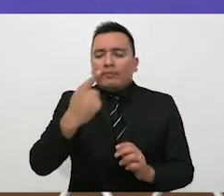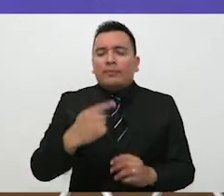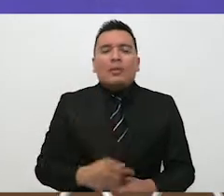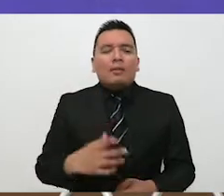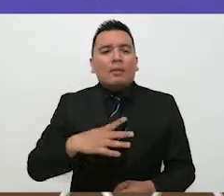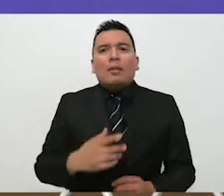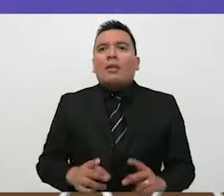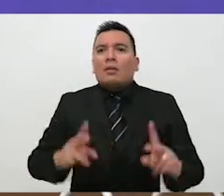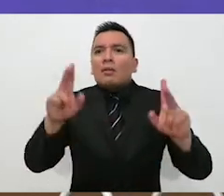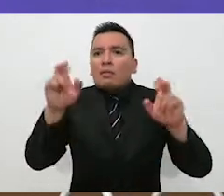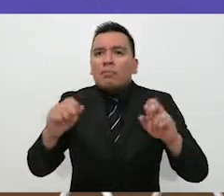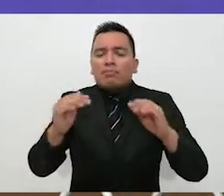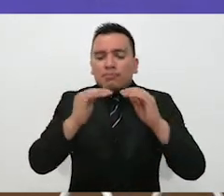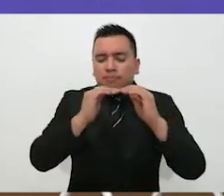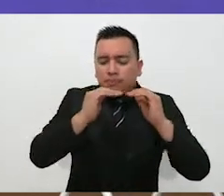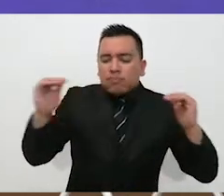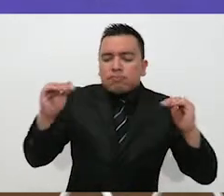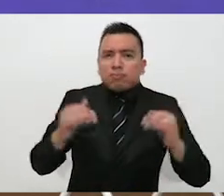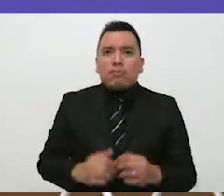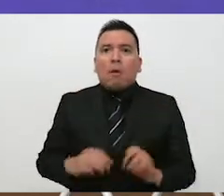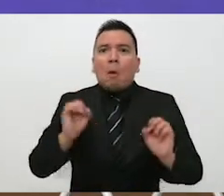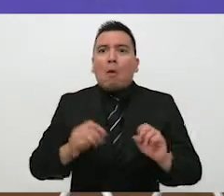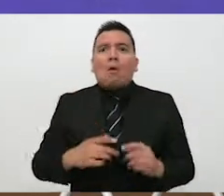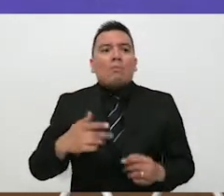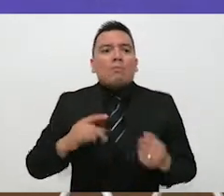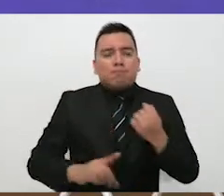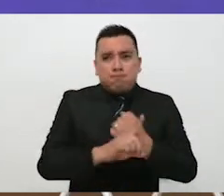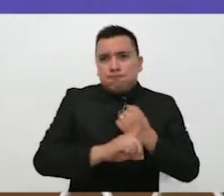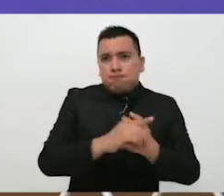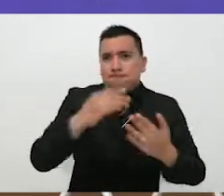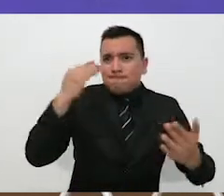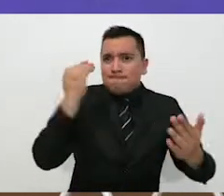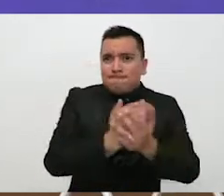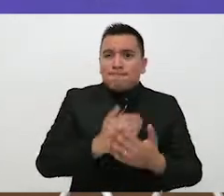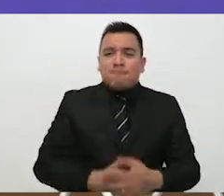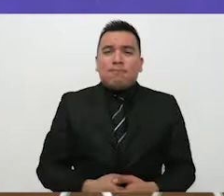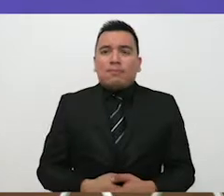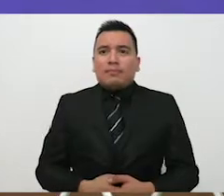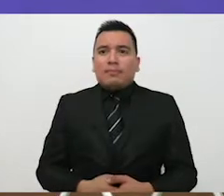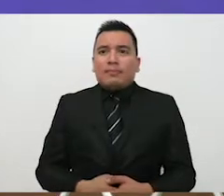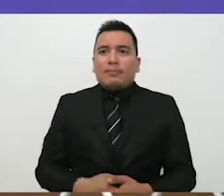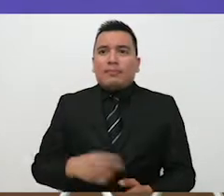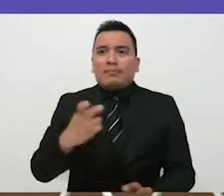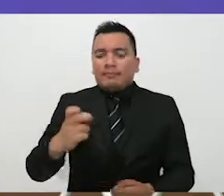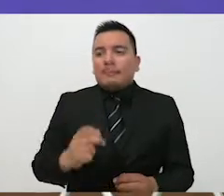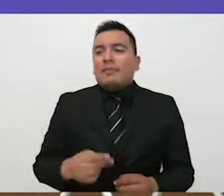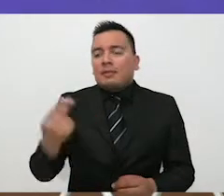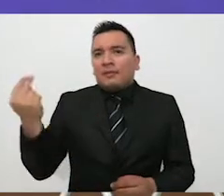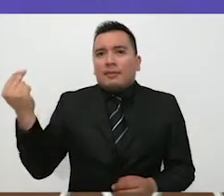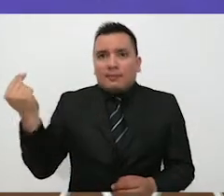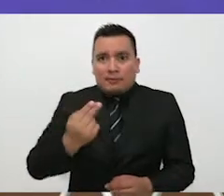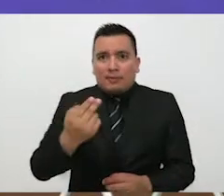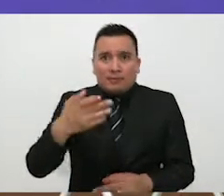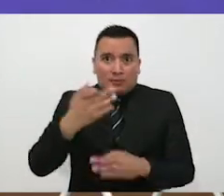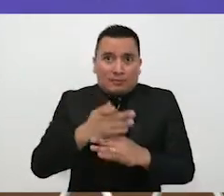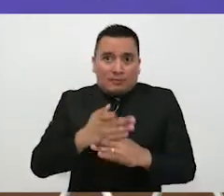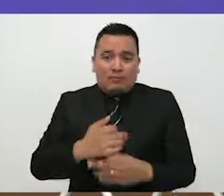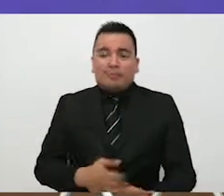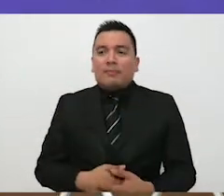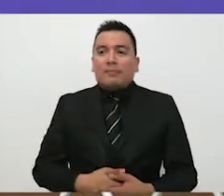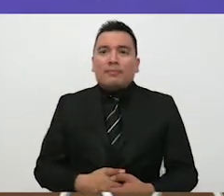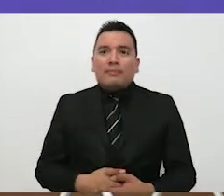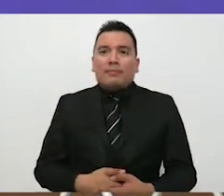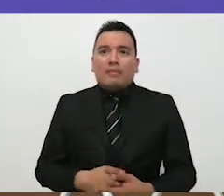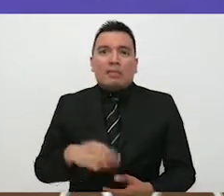paridad, de quitar brechas entre géneros en la sociedad, que es una necesidad actual, vigente y